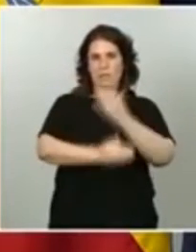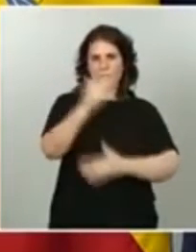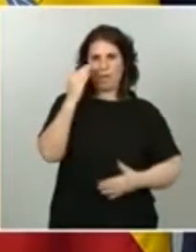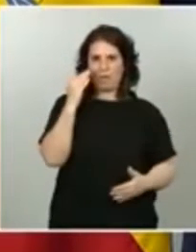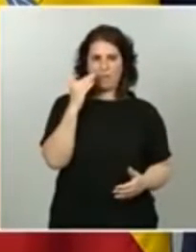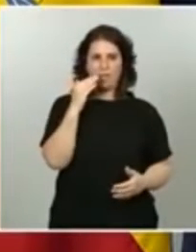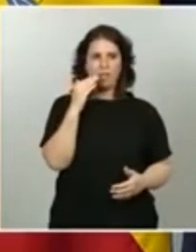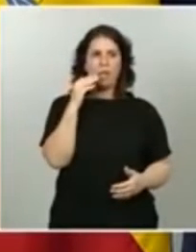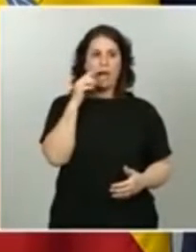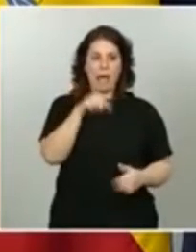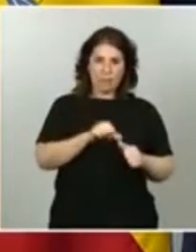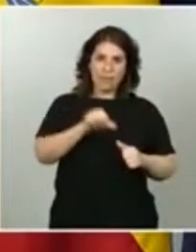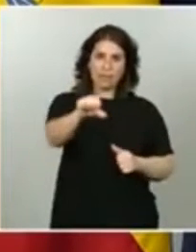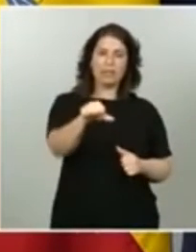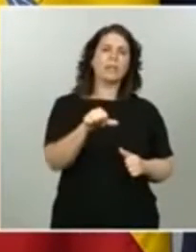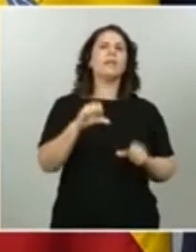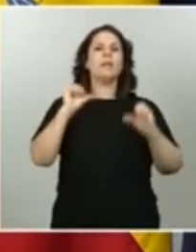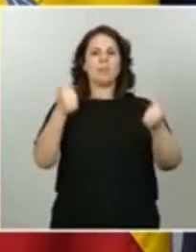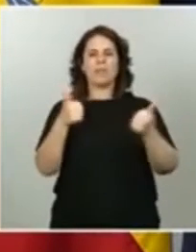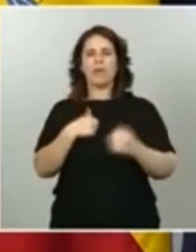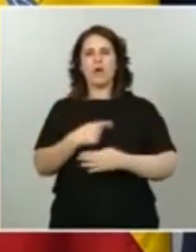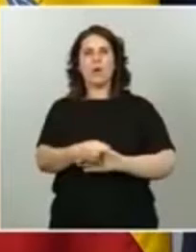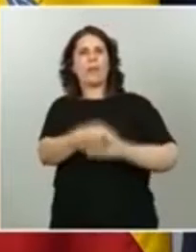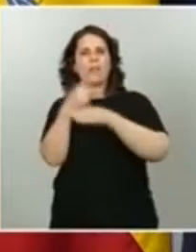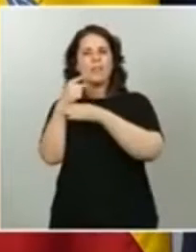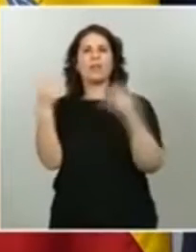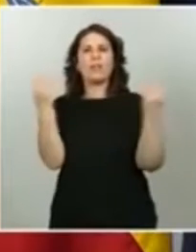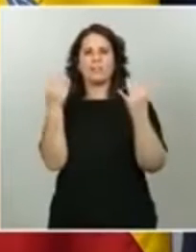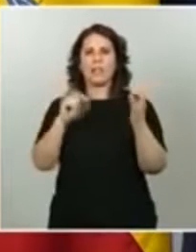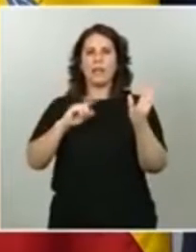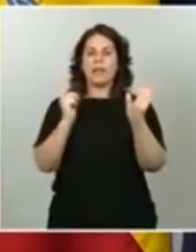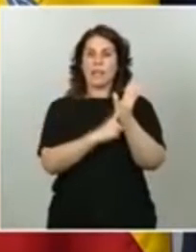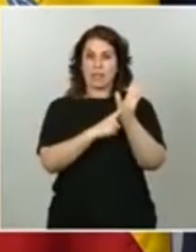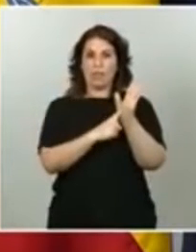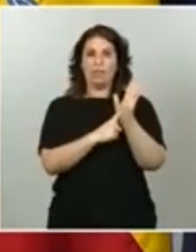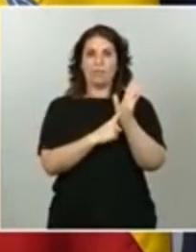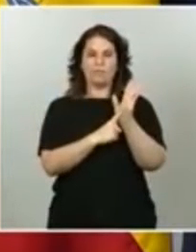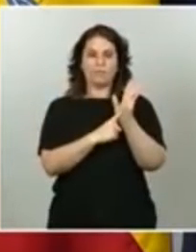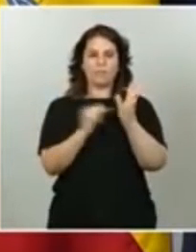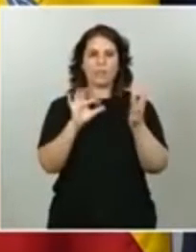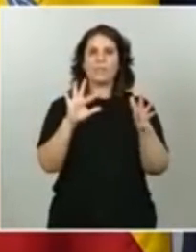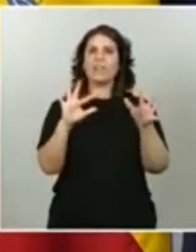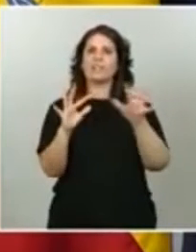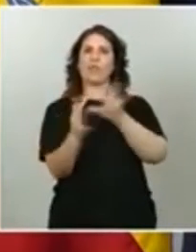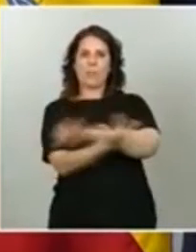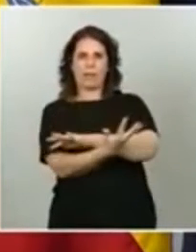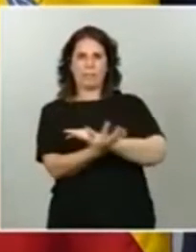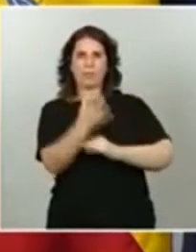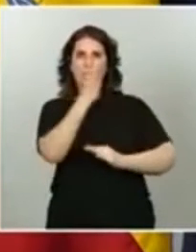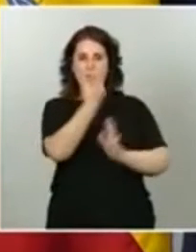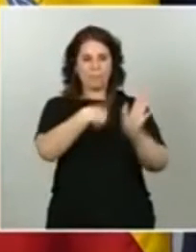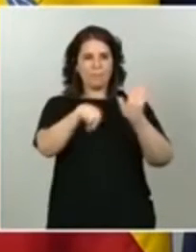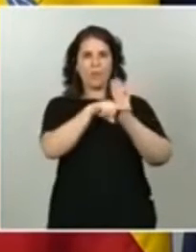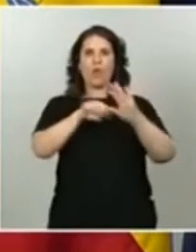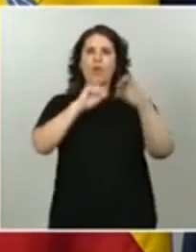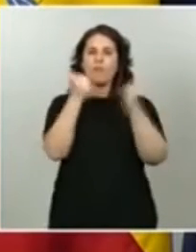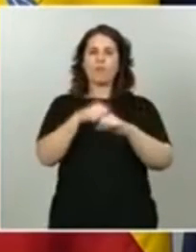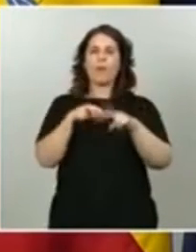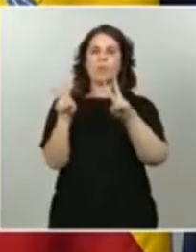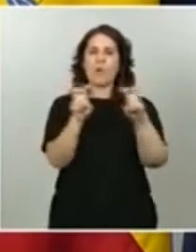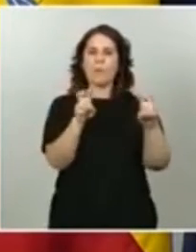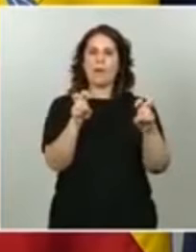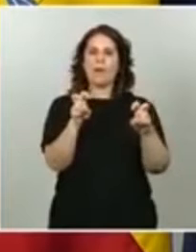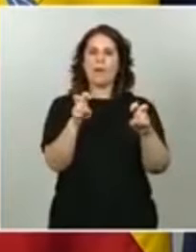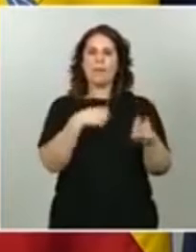obligación de transformar una legislación que tiene que dar cabida a una nueva forma de entender nuestras relaciones con las